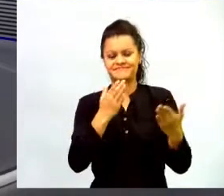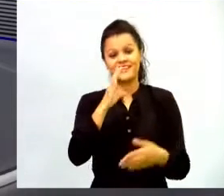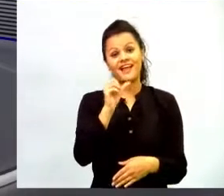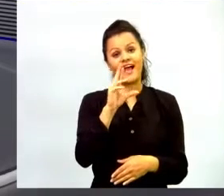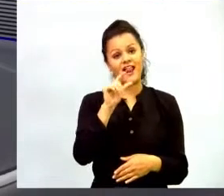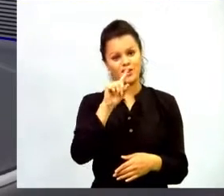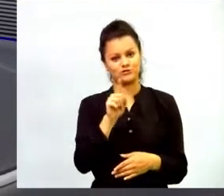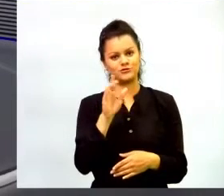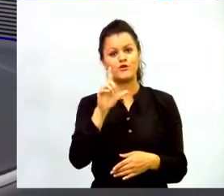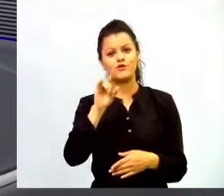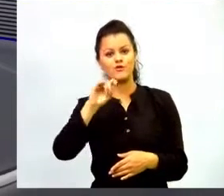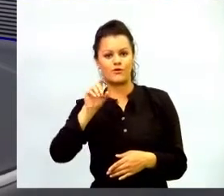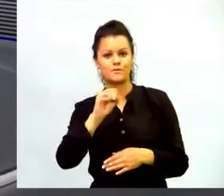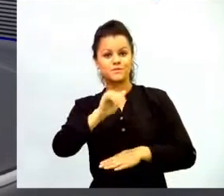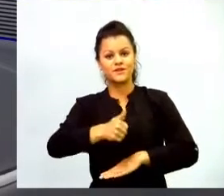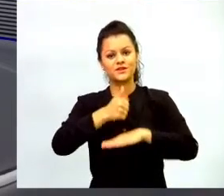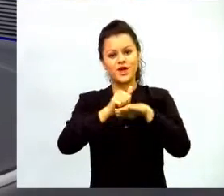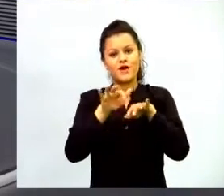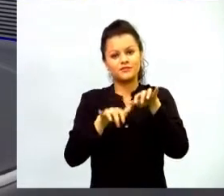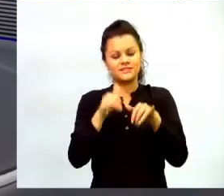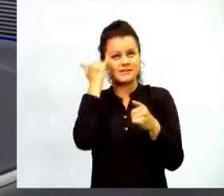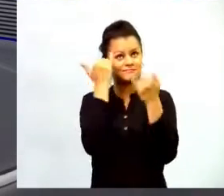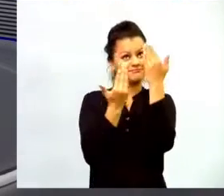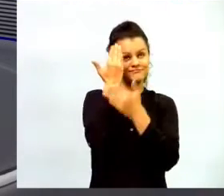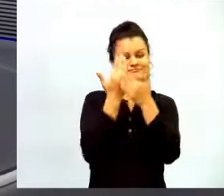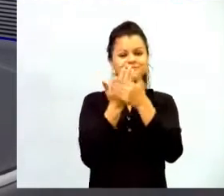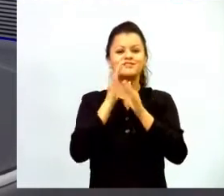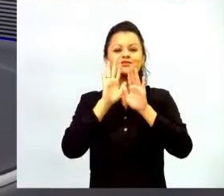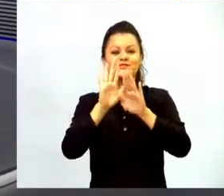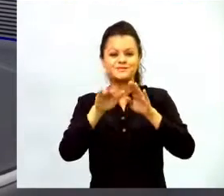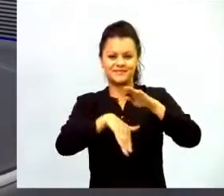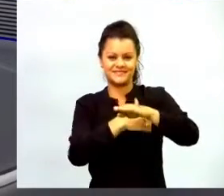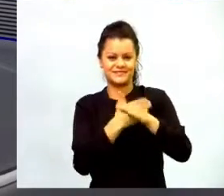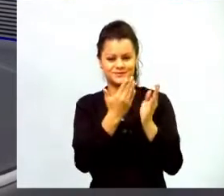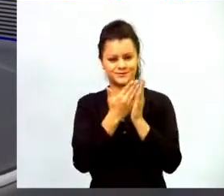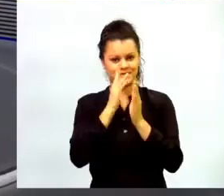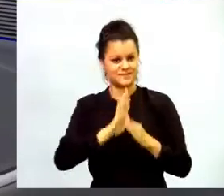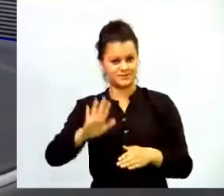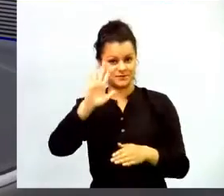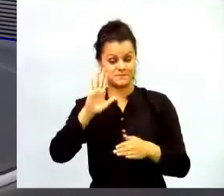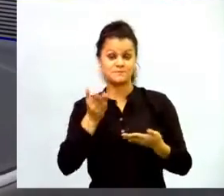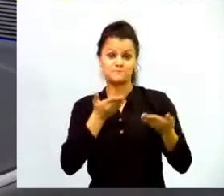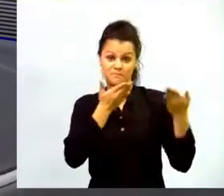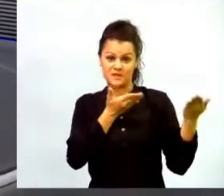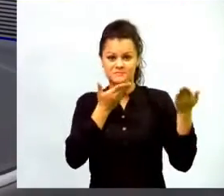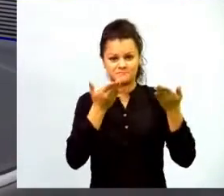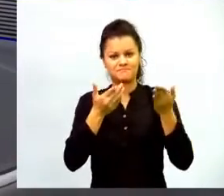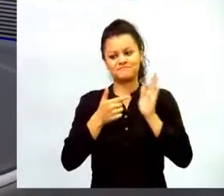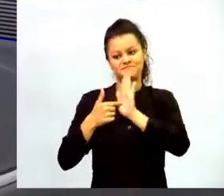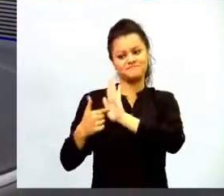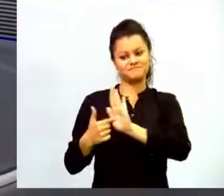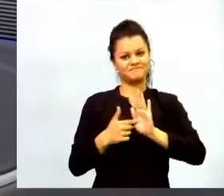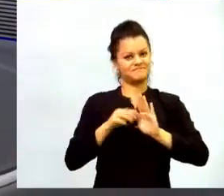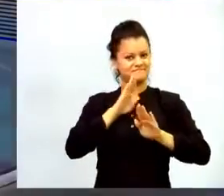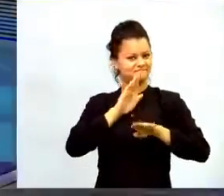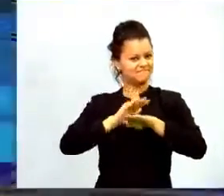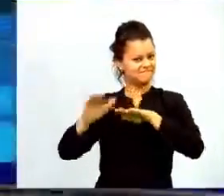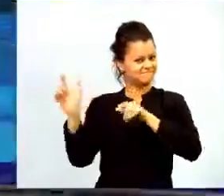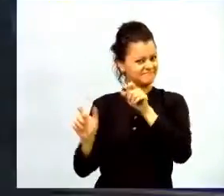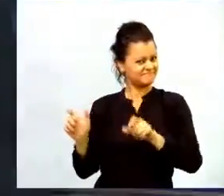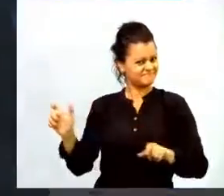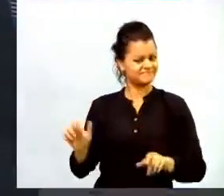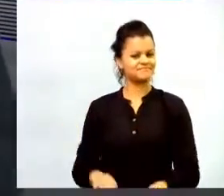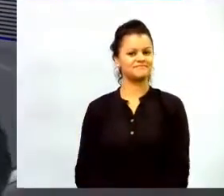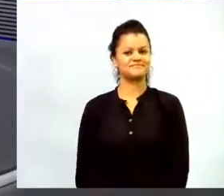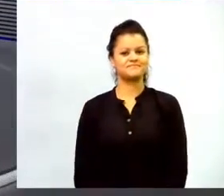de innovación en el Ministerio de Educación Nacional. Carlos nos va a hacer la presentación de nuestros invitados. Adelante, Carlos. Bueno, muy